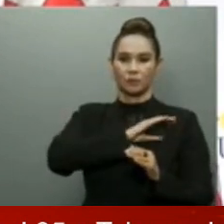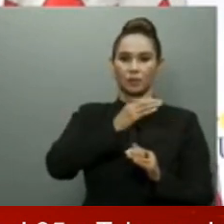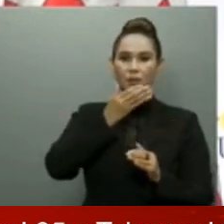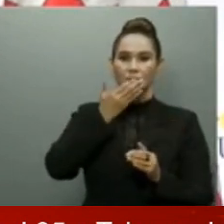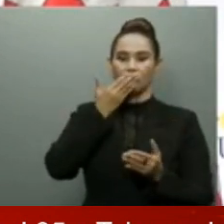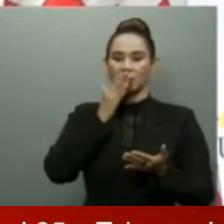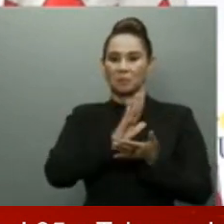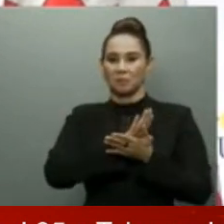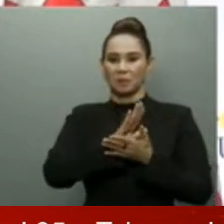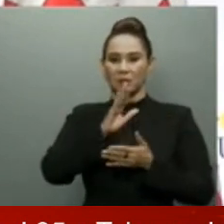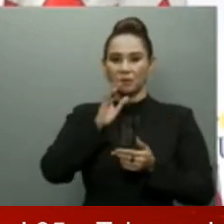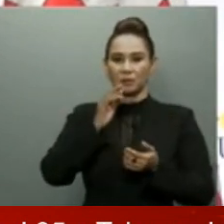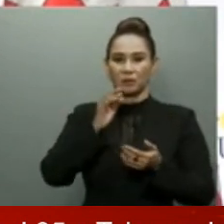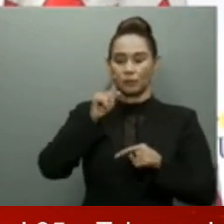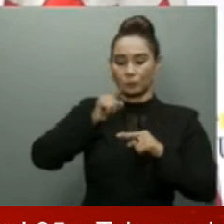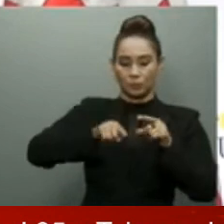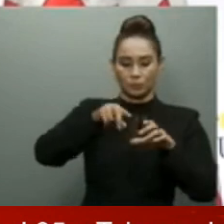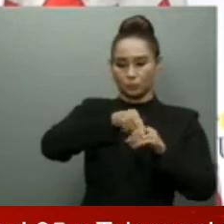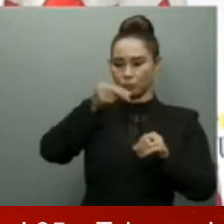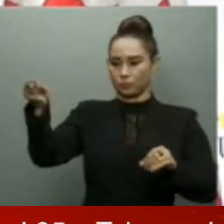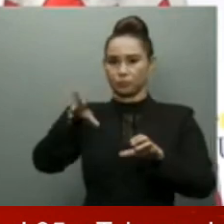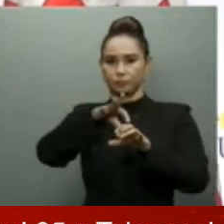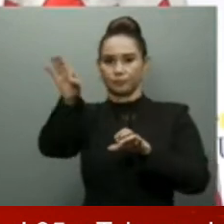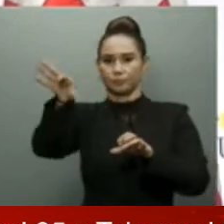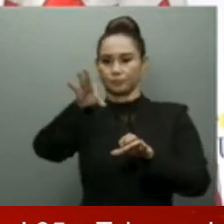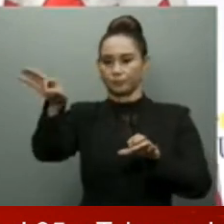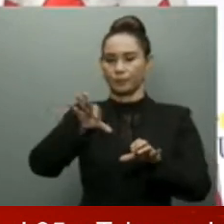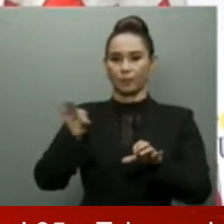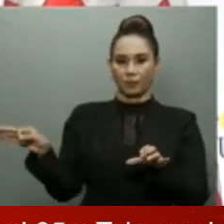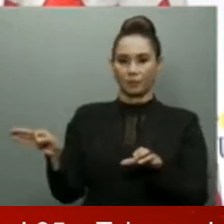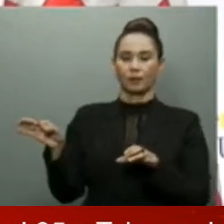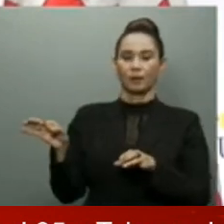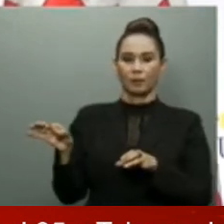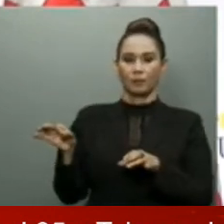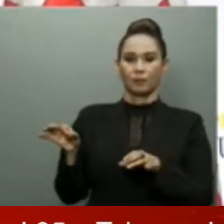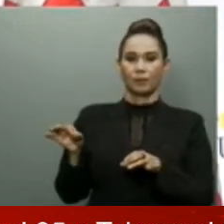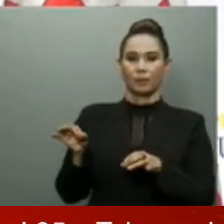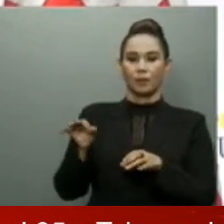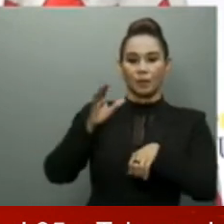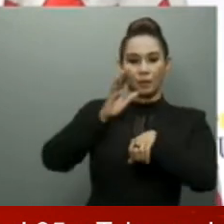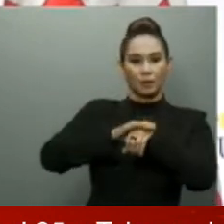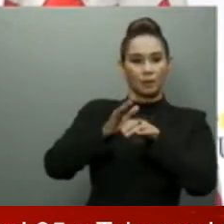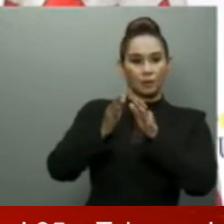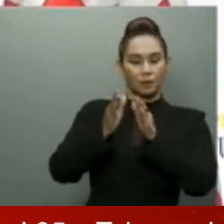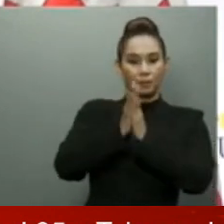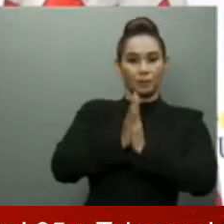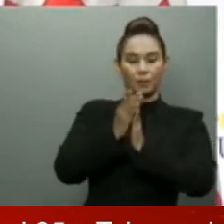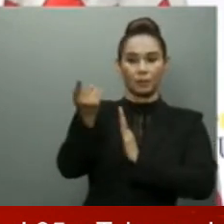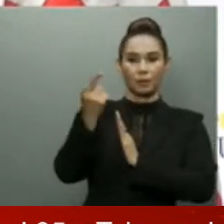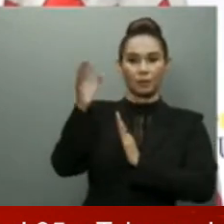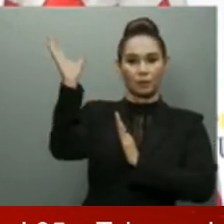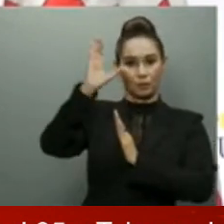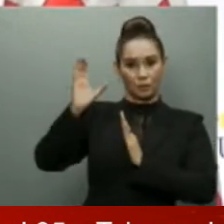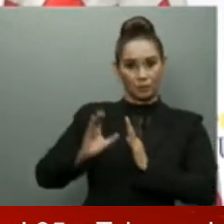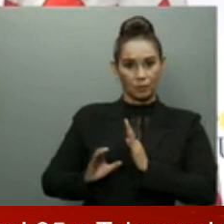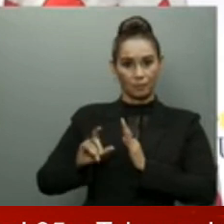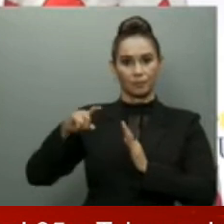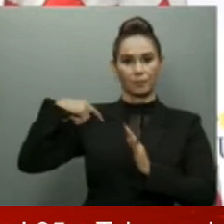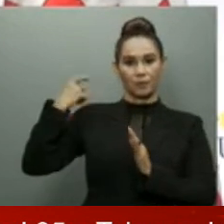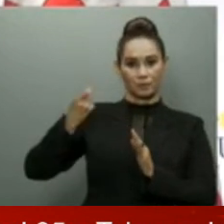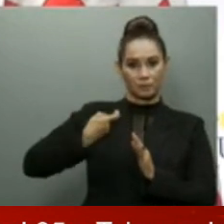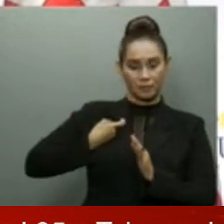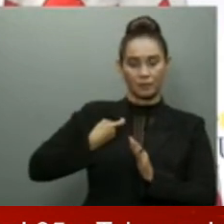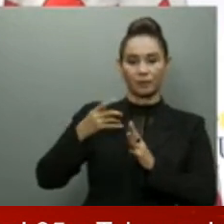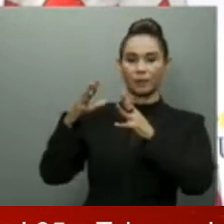contaremos con la cooperación de Colombia, de España y de los Estados Unidos.